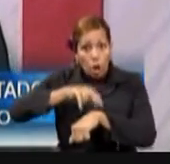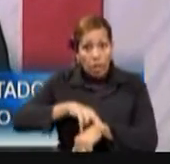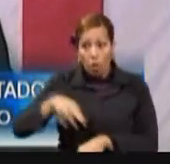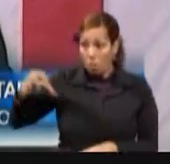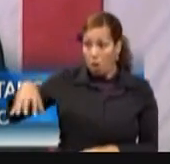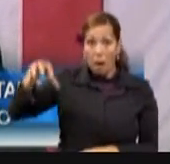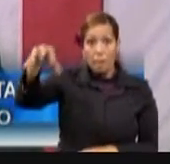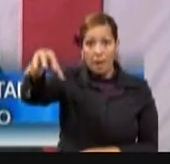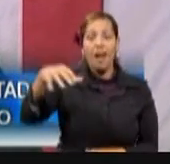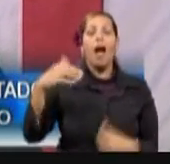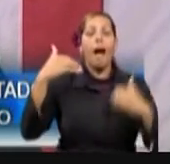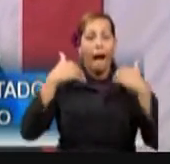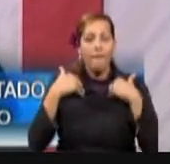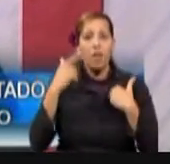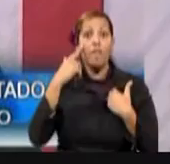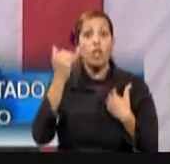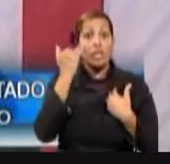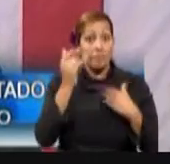Rico.